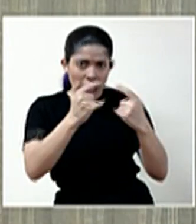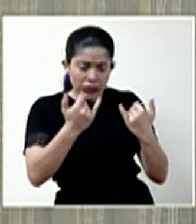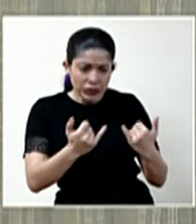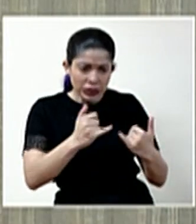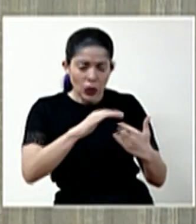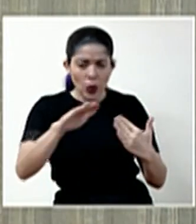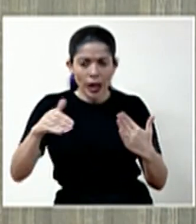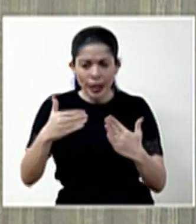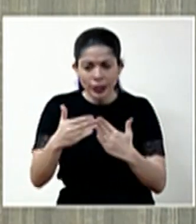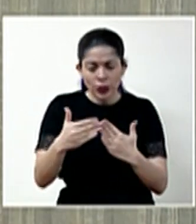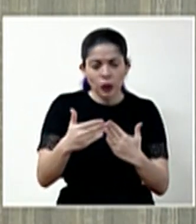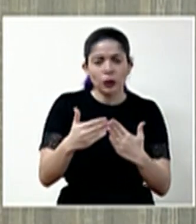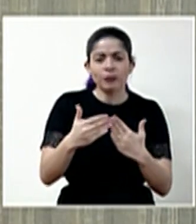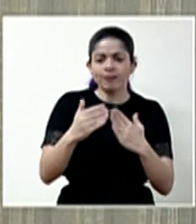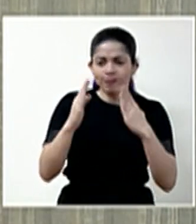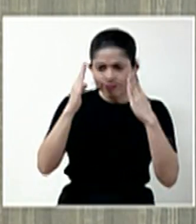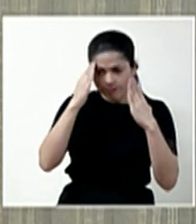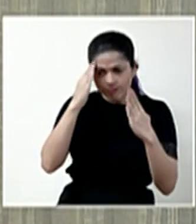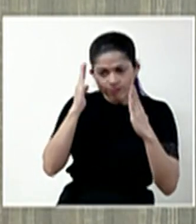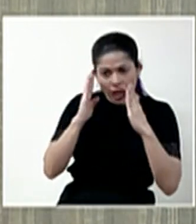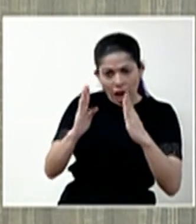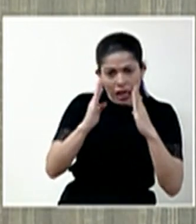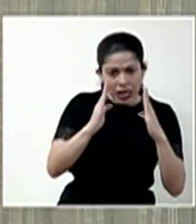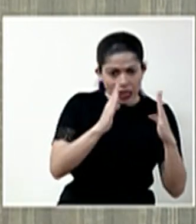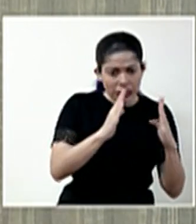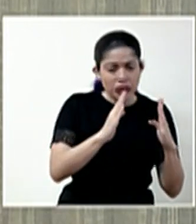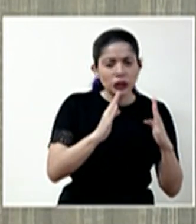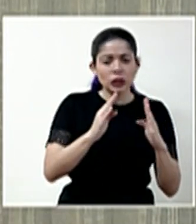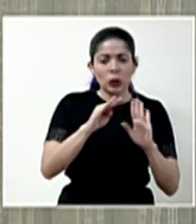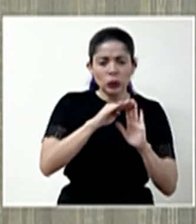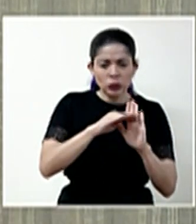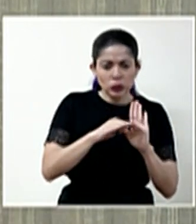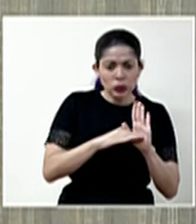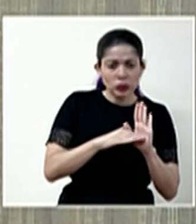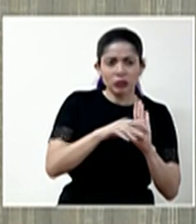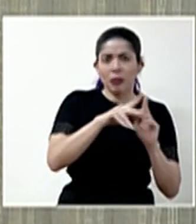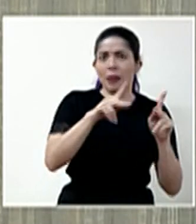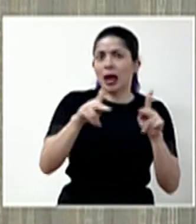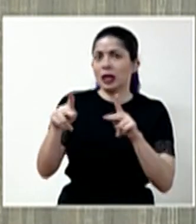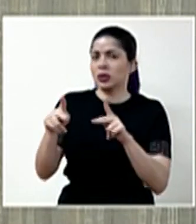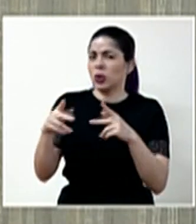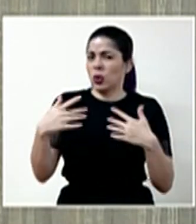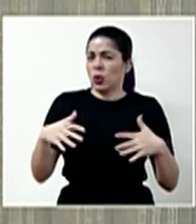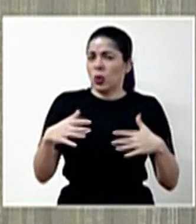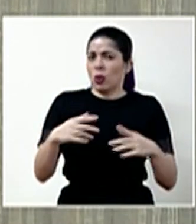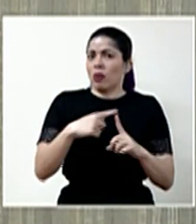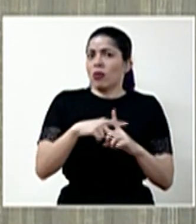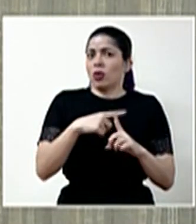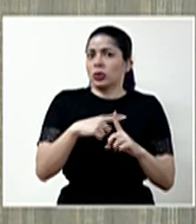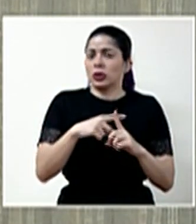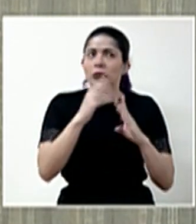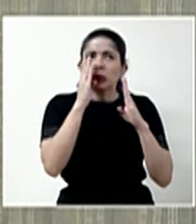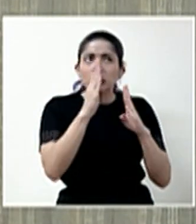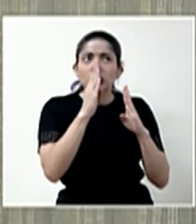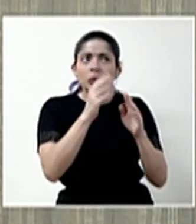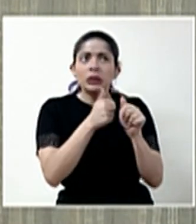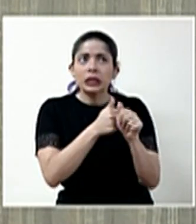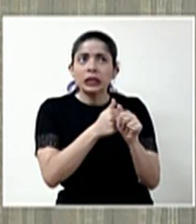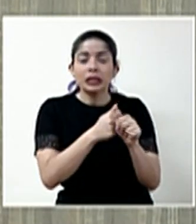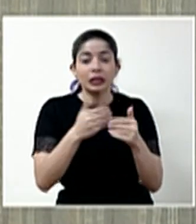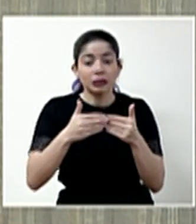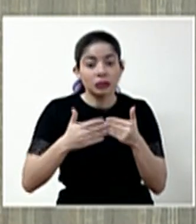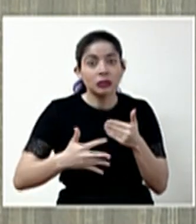en donde la atención de la población hacia las medidas ha sido sumamente favorable, tenemos que seguir